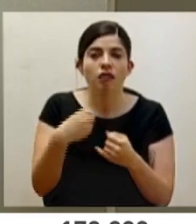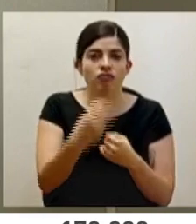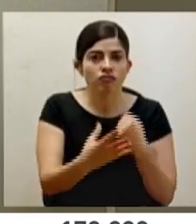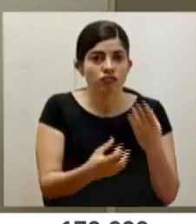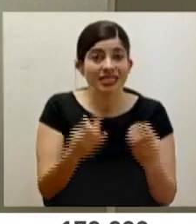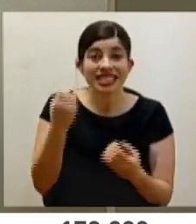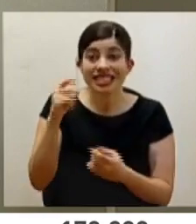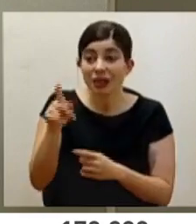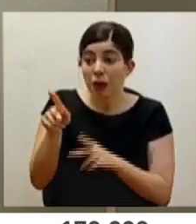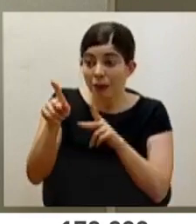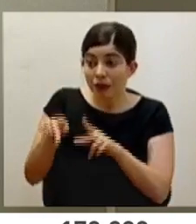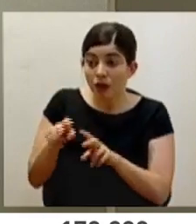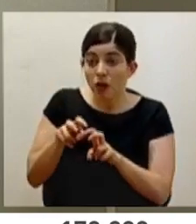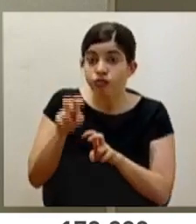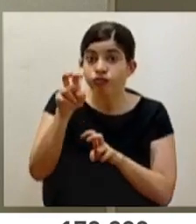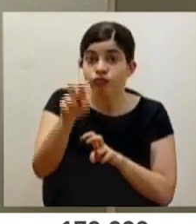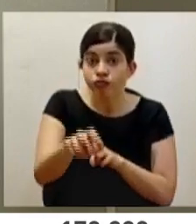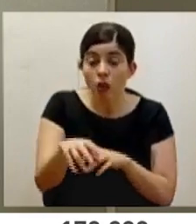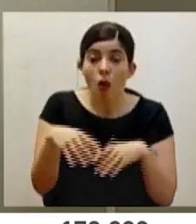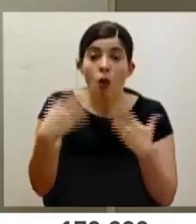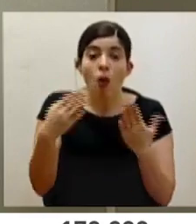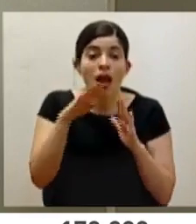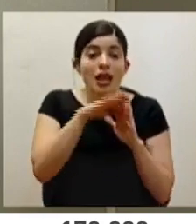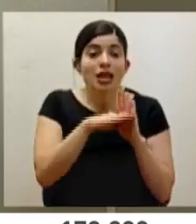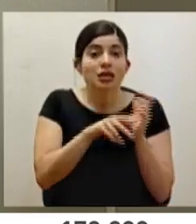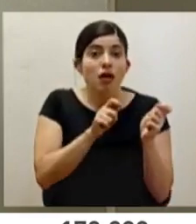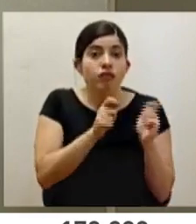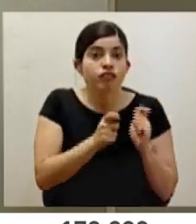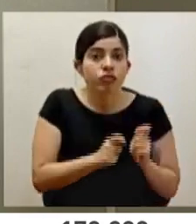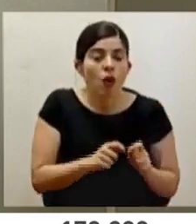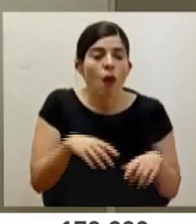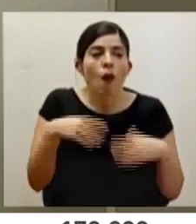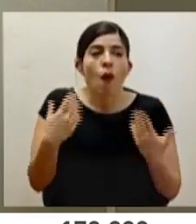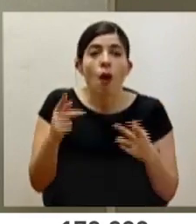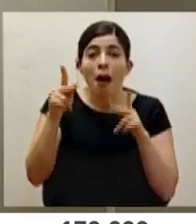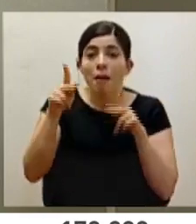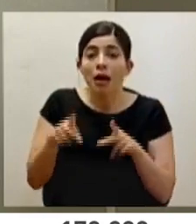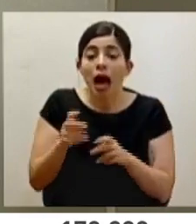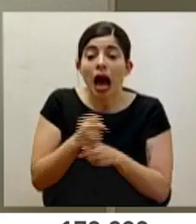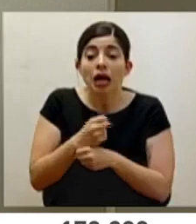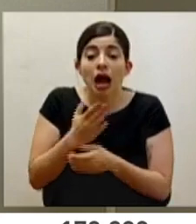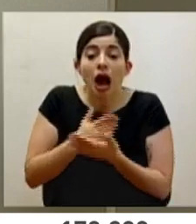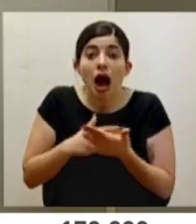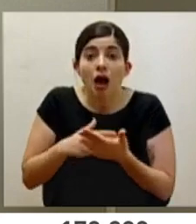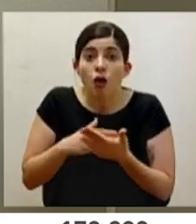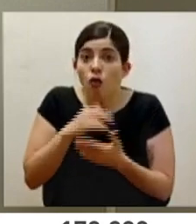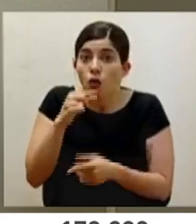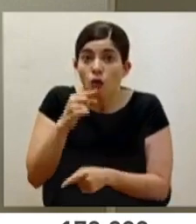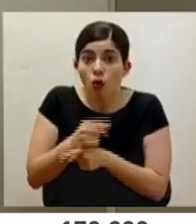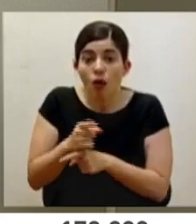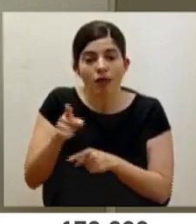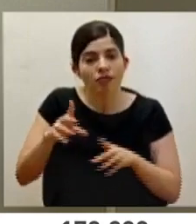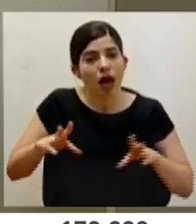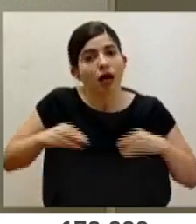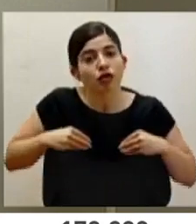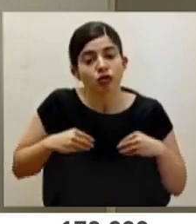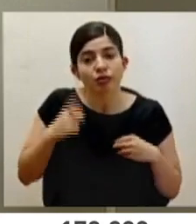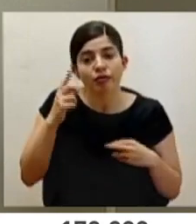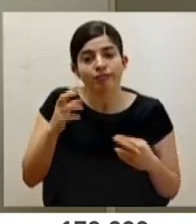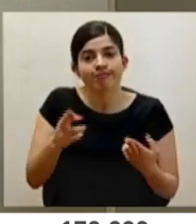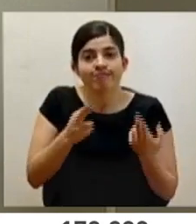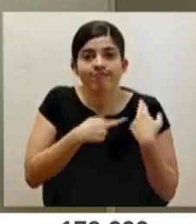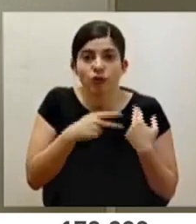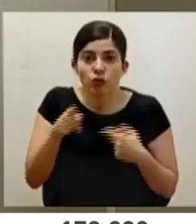que si alguien se saltó la fila o si alguien modificó las listas o si alguien hizo algo irregular, tendrá que asumir las consecuencias de sus actos.